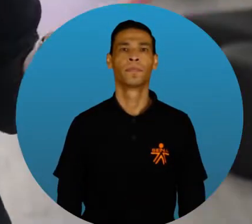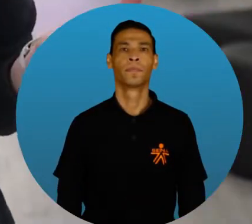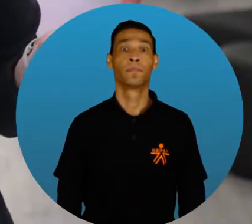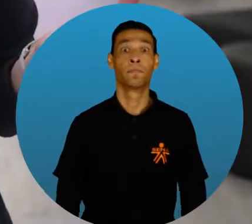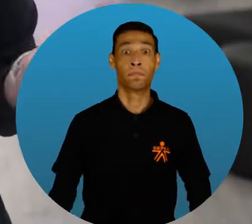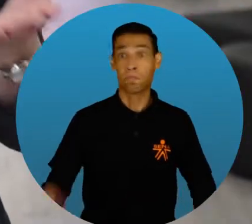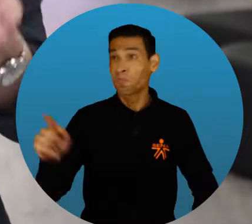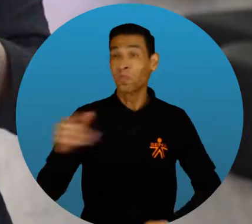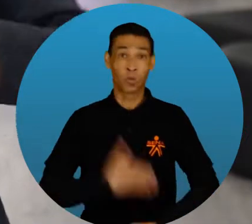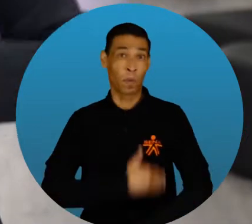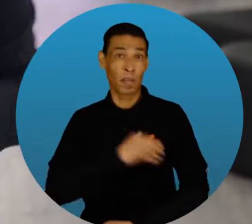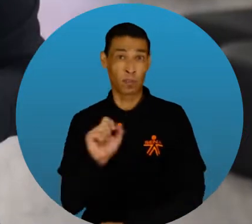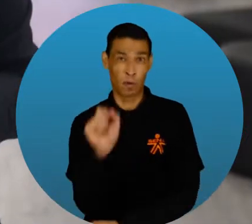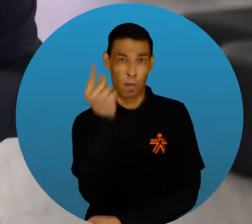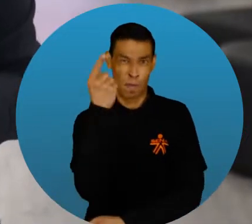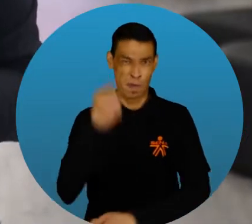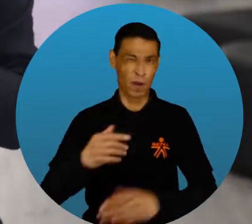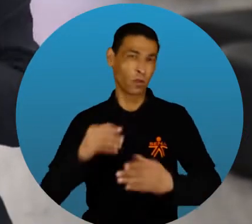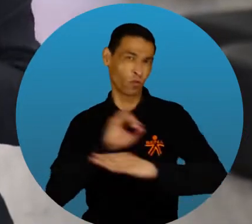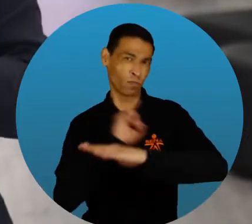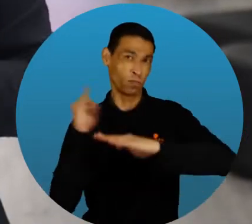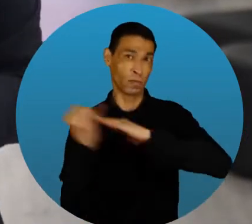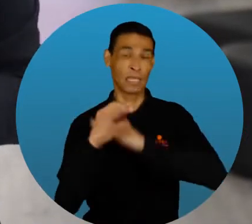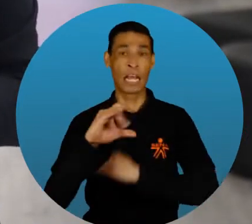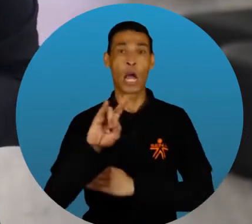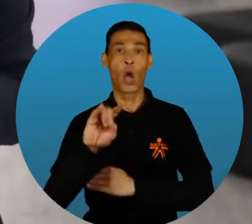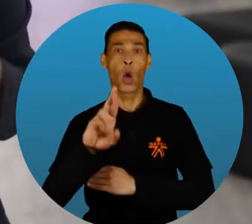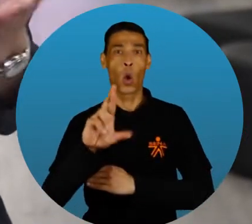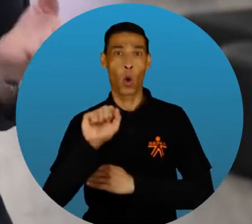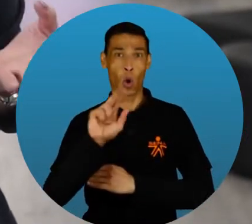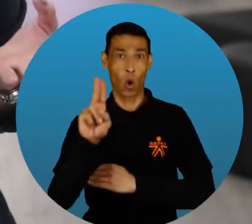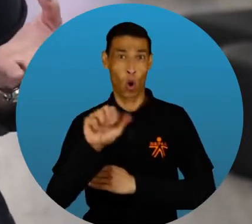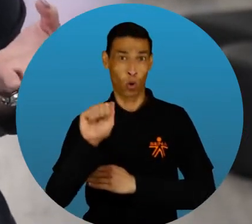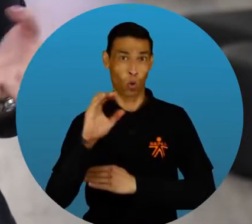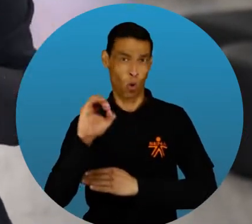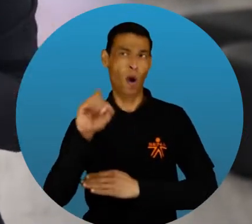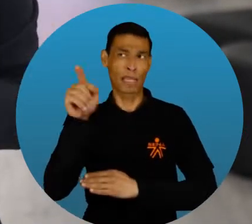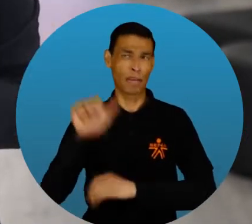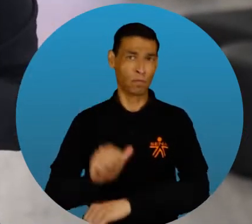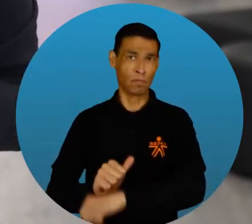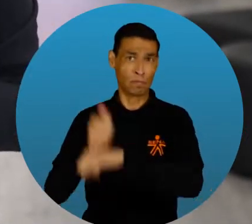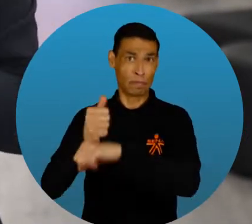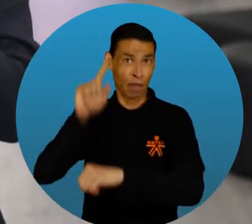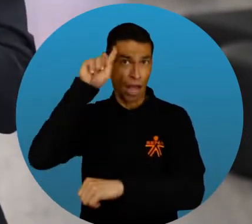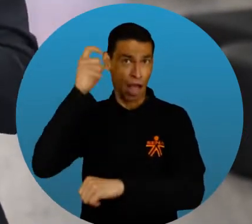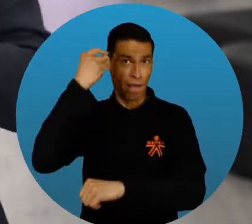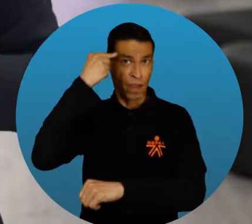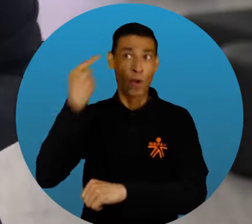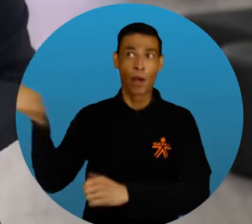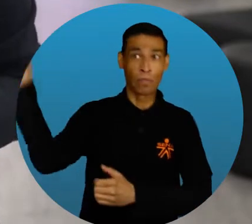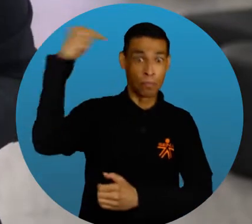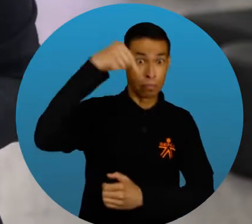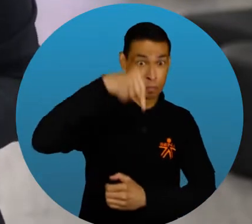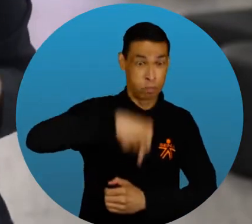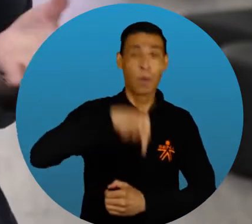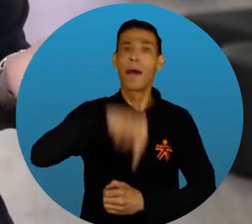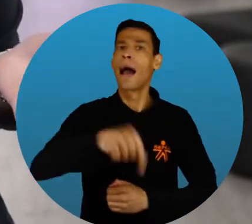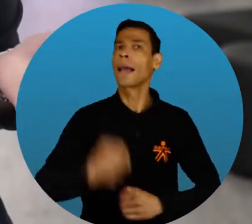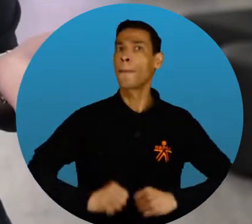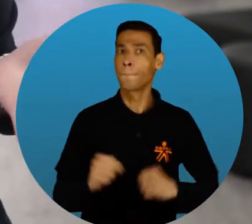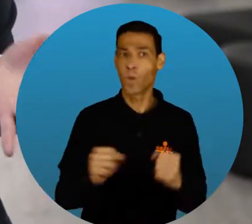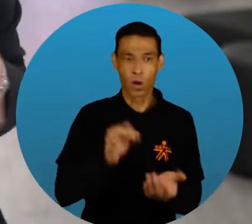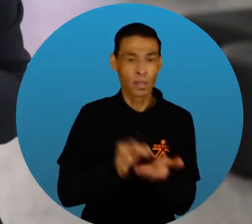El primer ministro Gilmar Simón Pizas, jefe de gobierno de Curaçao Visitó el Centro de Diseño y Metrología de la regional Distrito Capital